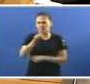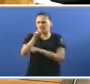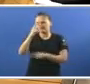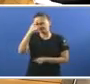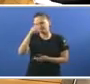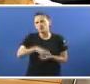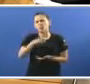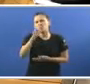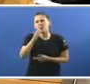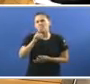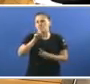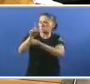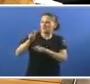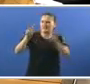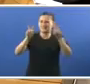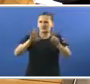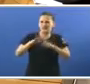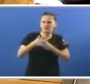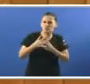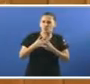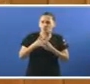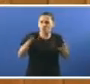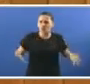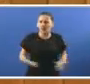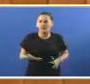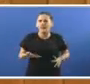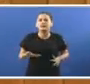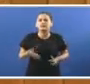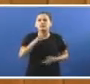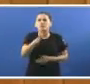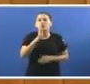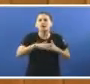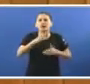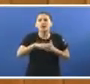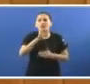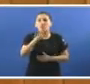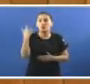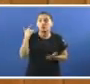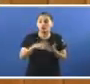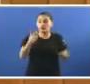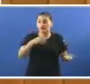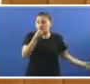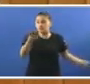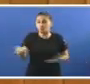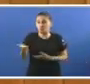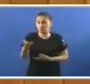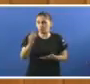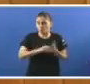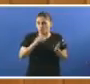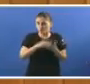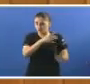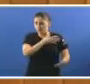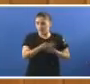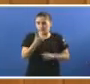esta interpelación aquí sobre a situación das urxencias E é porque como xa temos trasladado noutras ocasións A